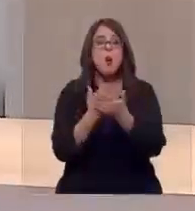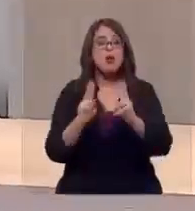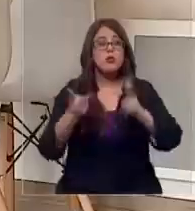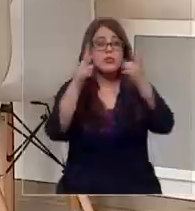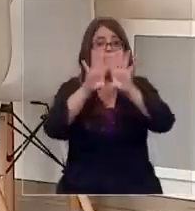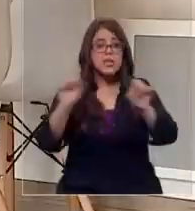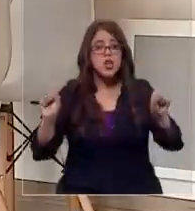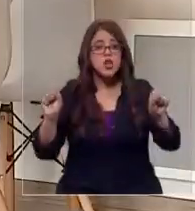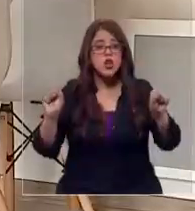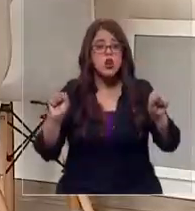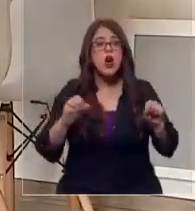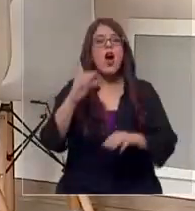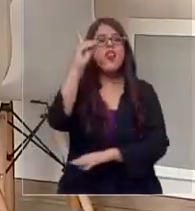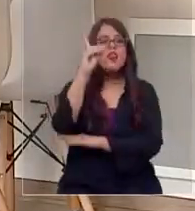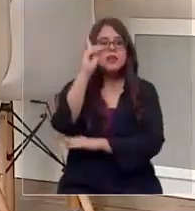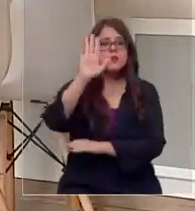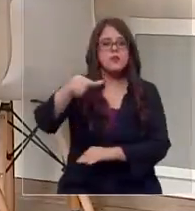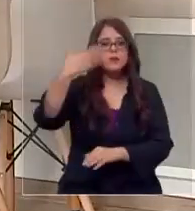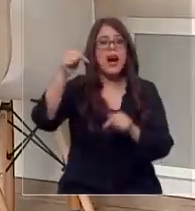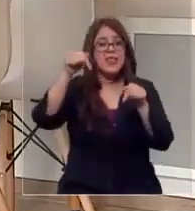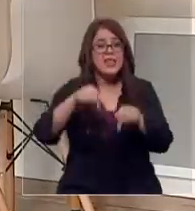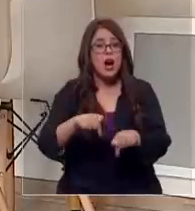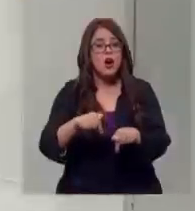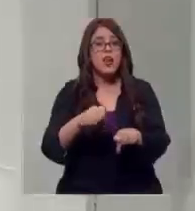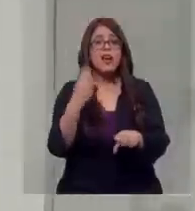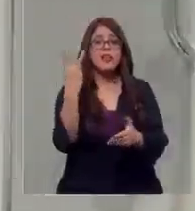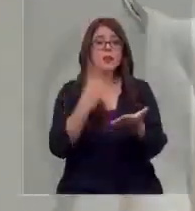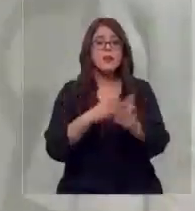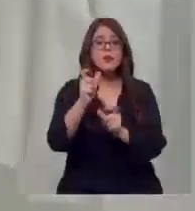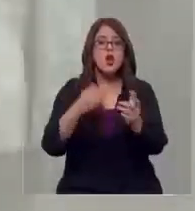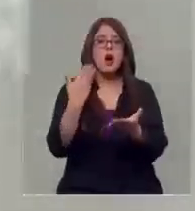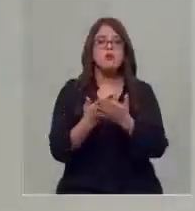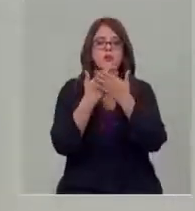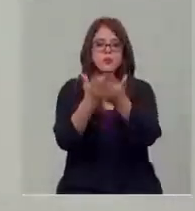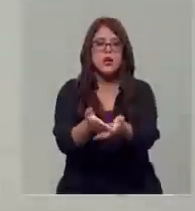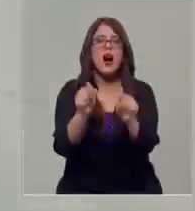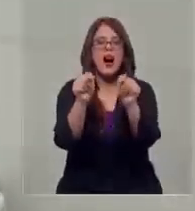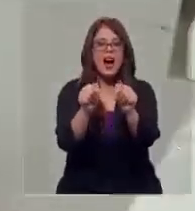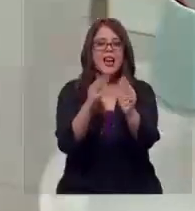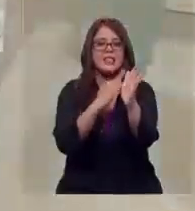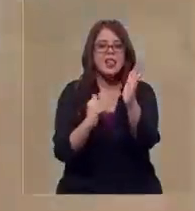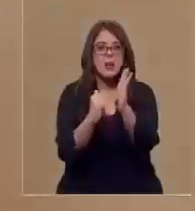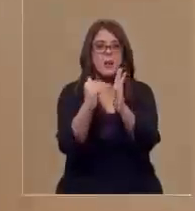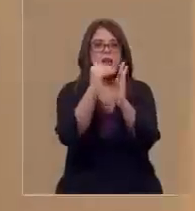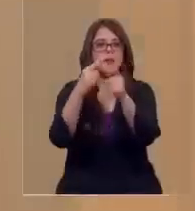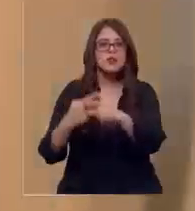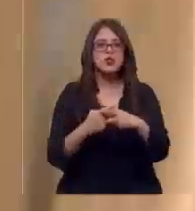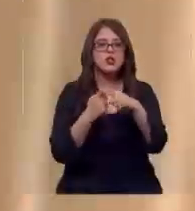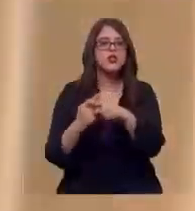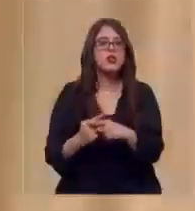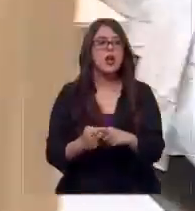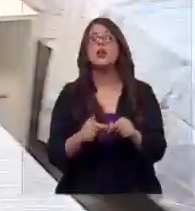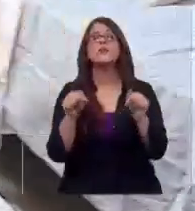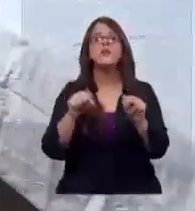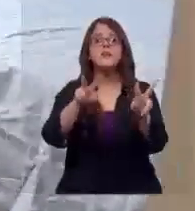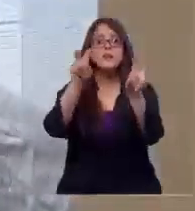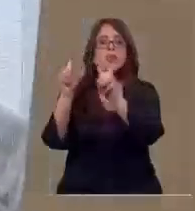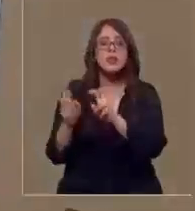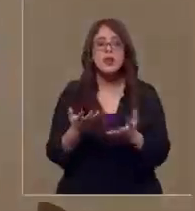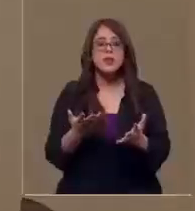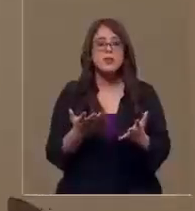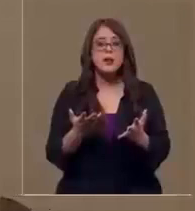próximo. Hasta ahora, 3.000 personas han postulado a estas viviendas sociales. Que en el caso de las